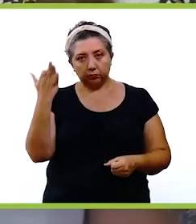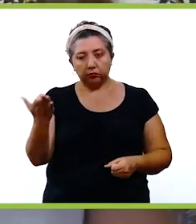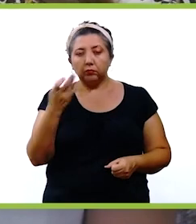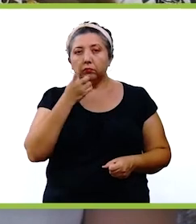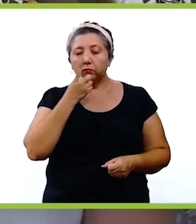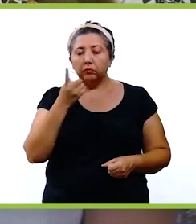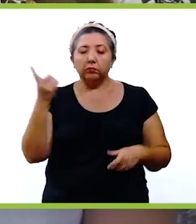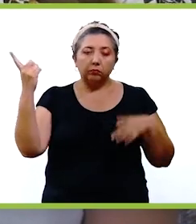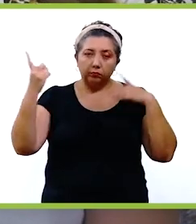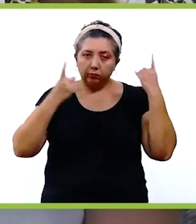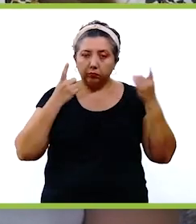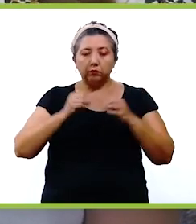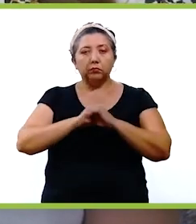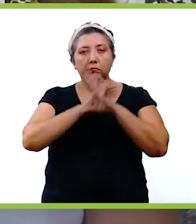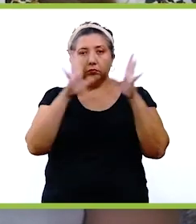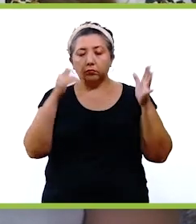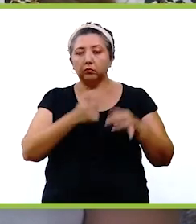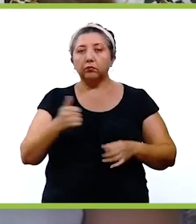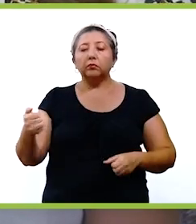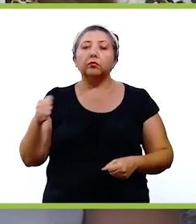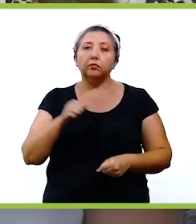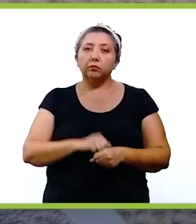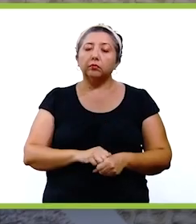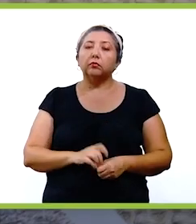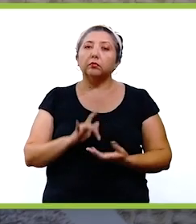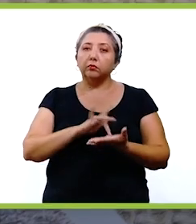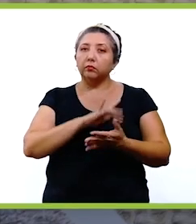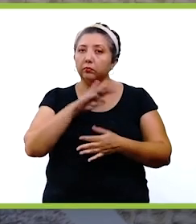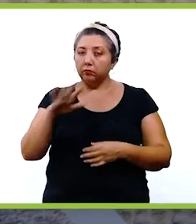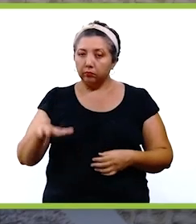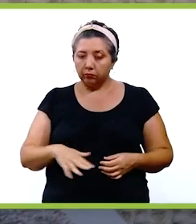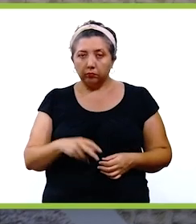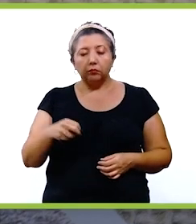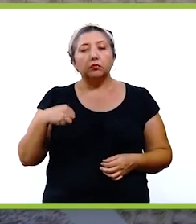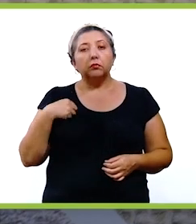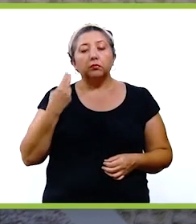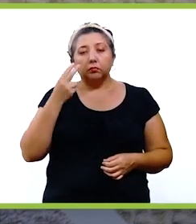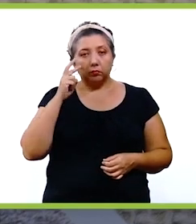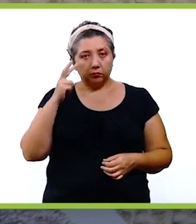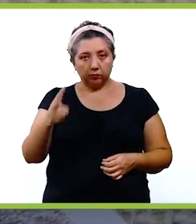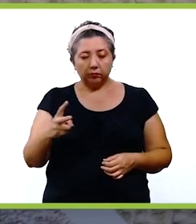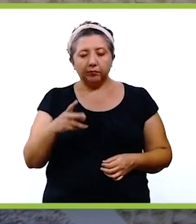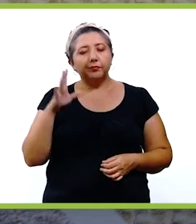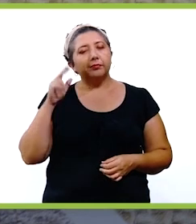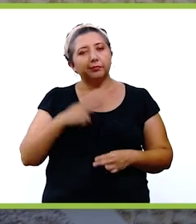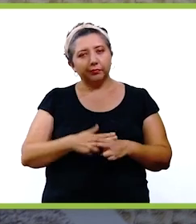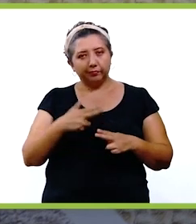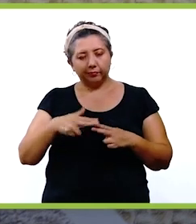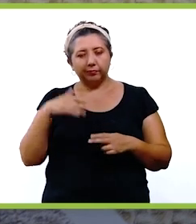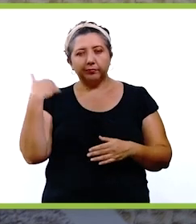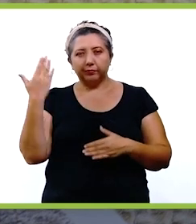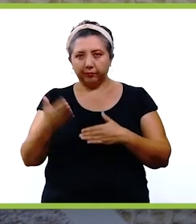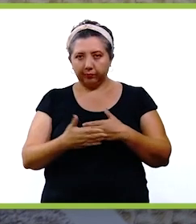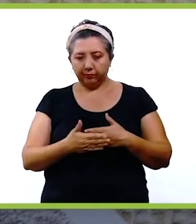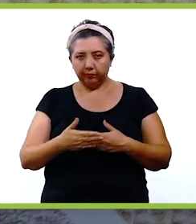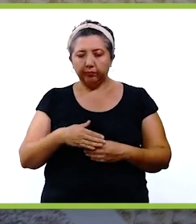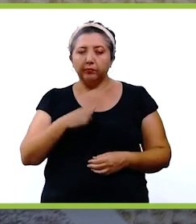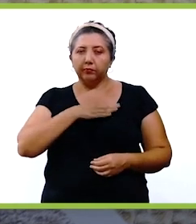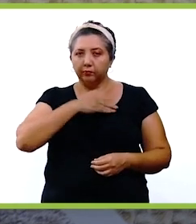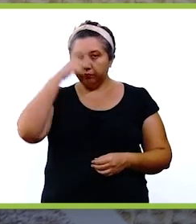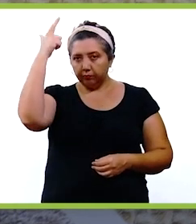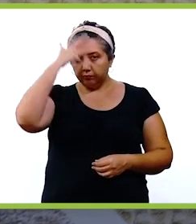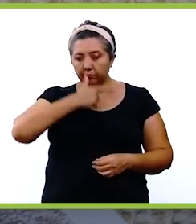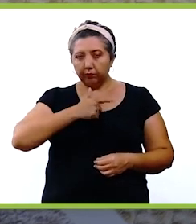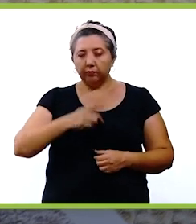tiempo, por despejarnos las dudas como cada semana. Gracias también a todos los que nos siguen. Nos vemos hasta la próxima.